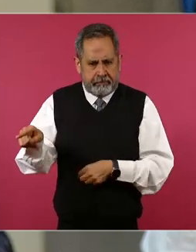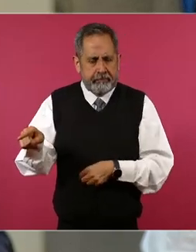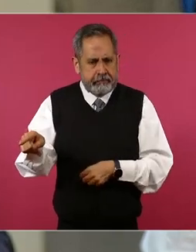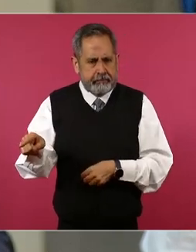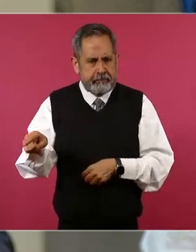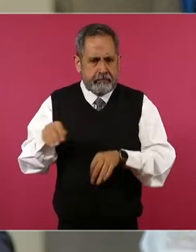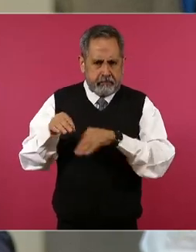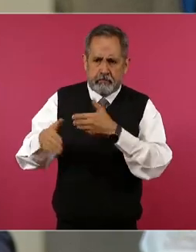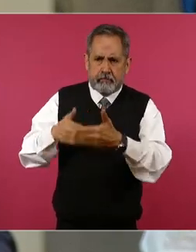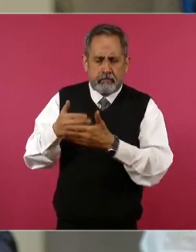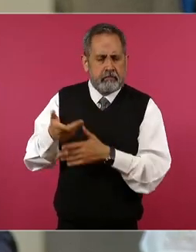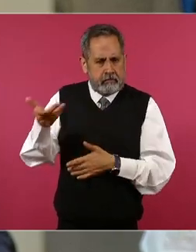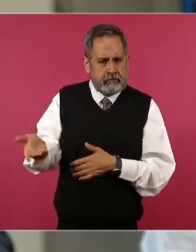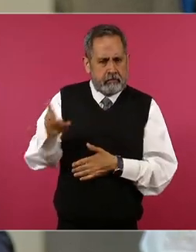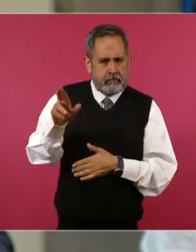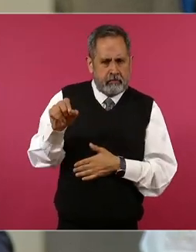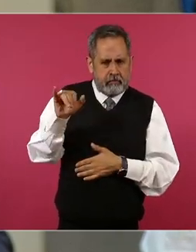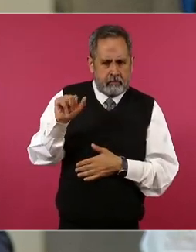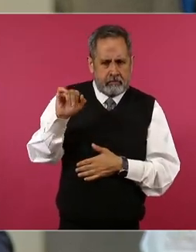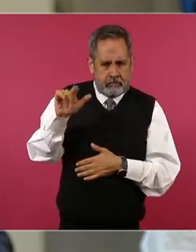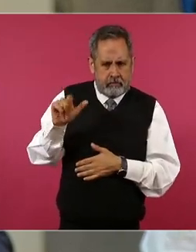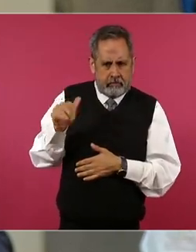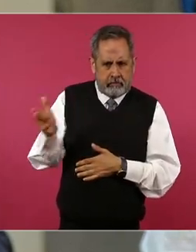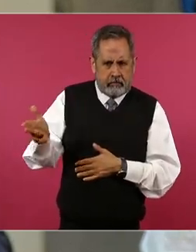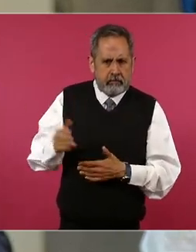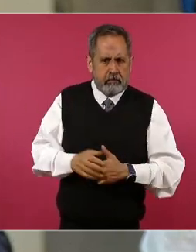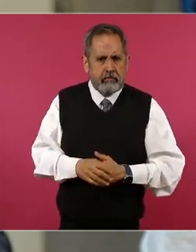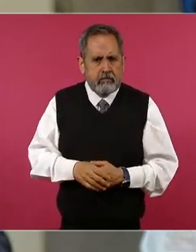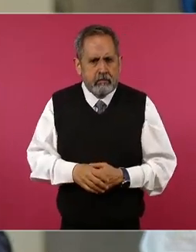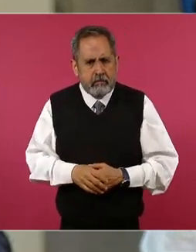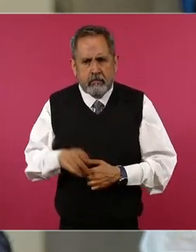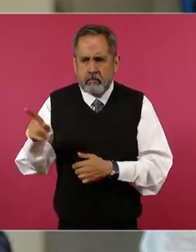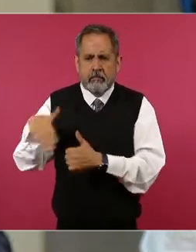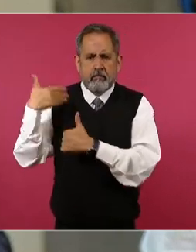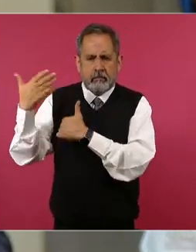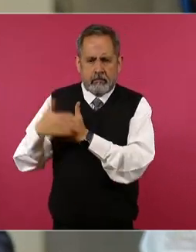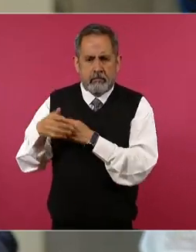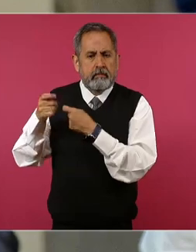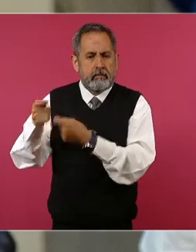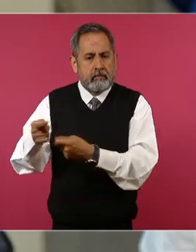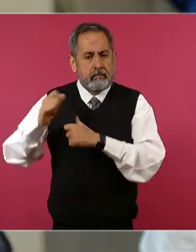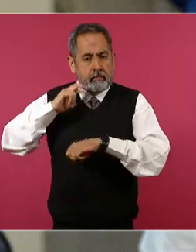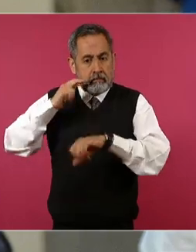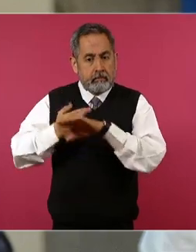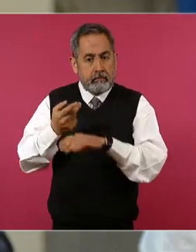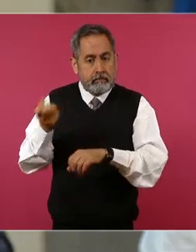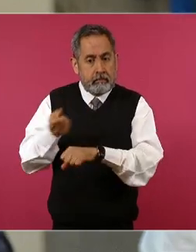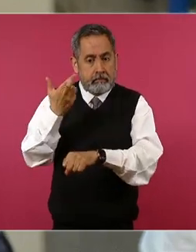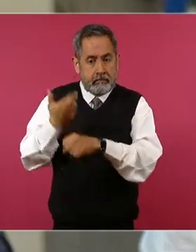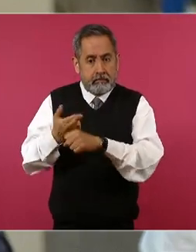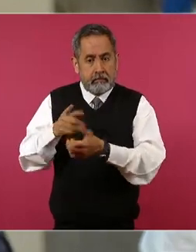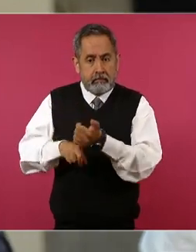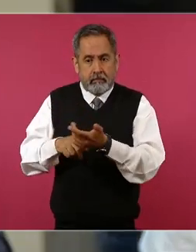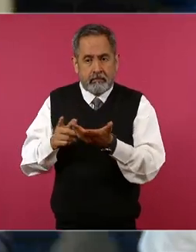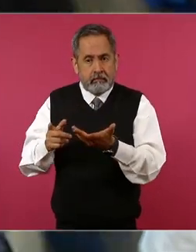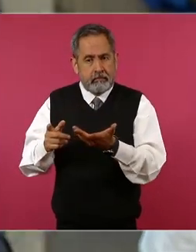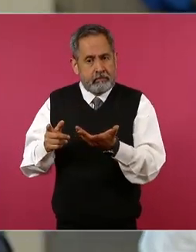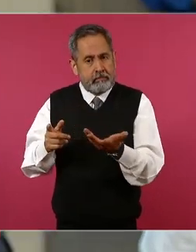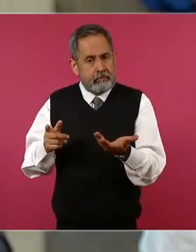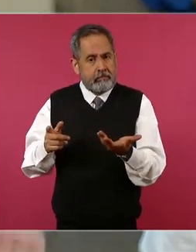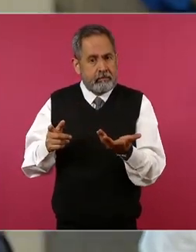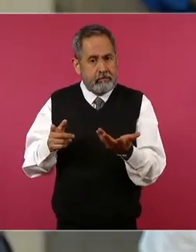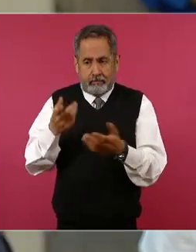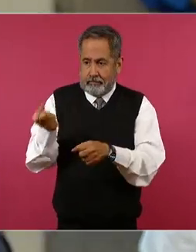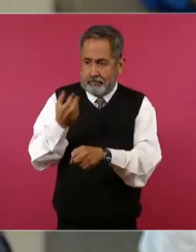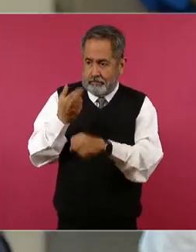a su a su persona ella pues en la próxima administración será o sea la la la